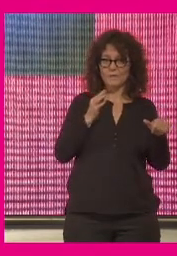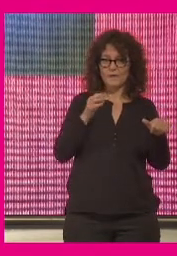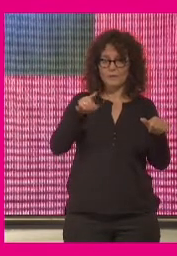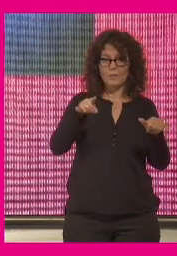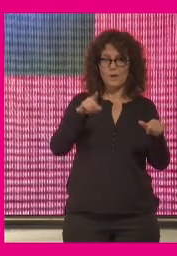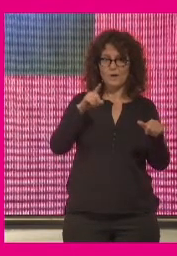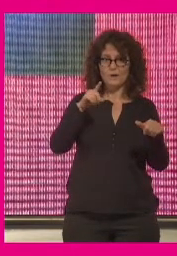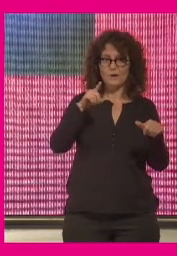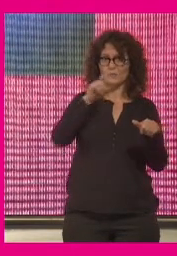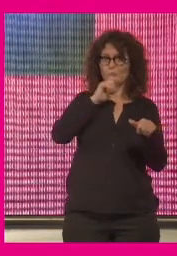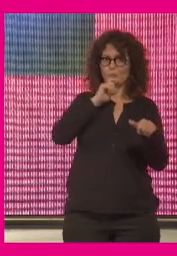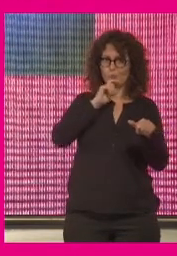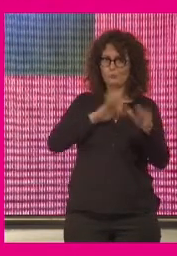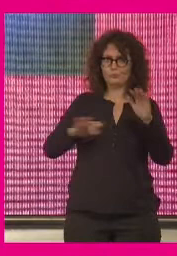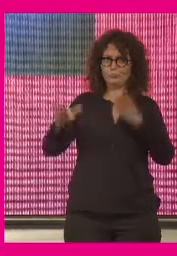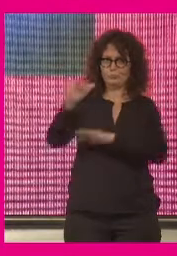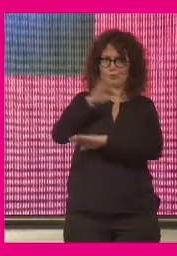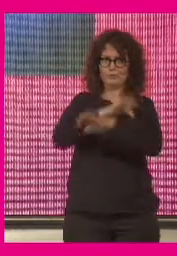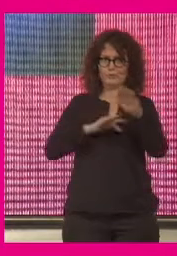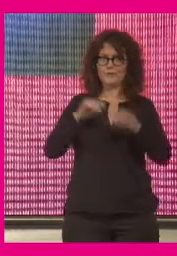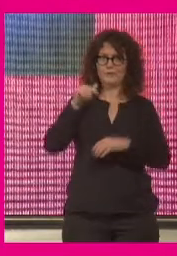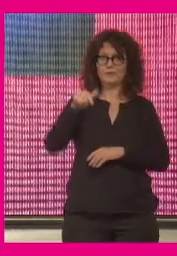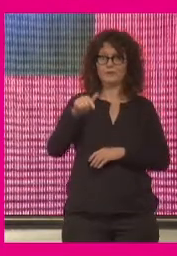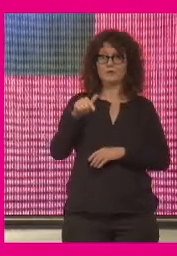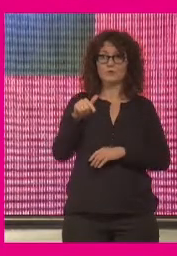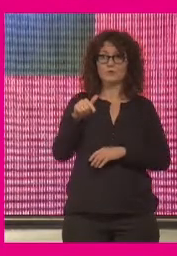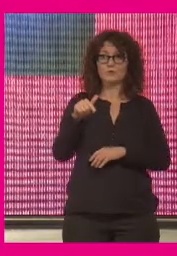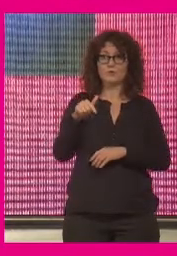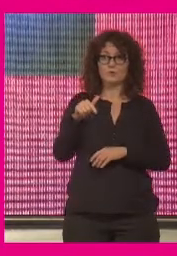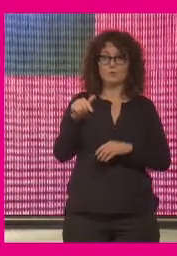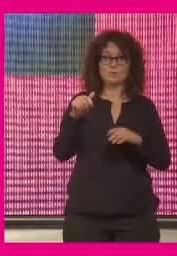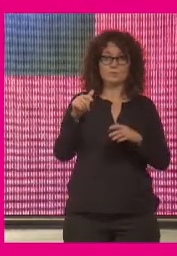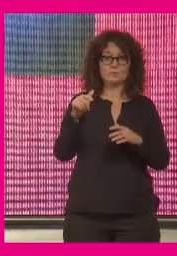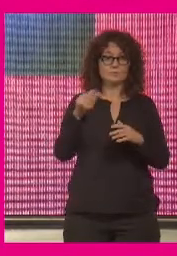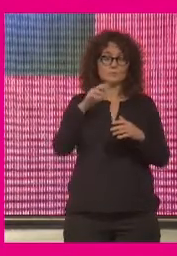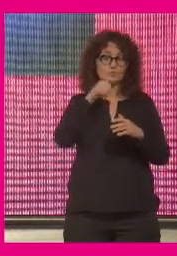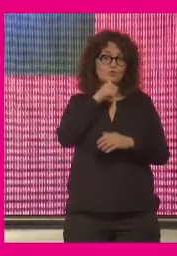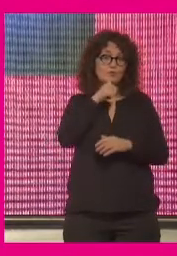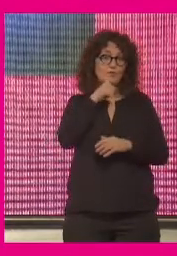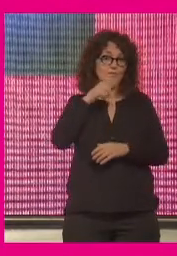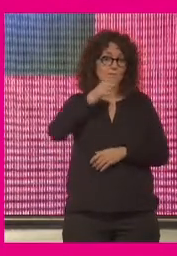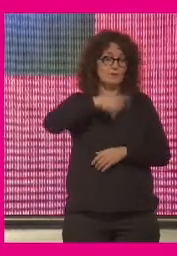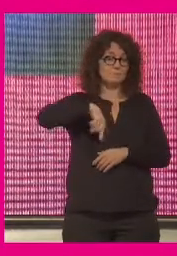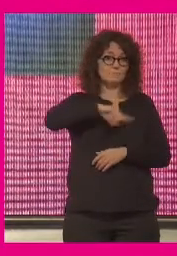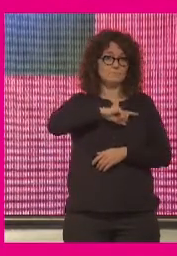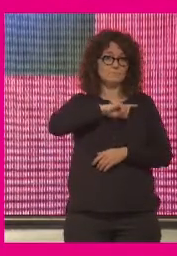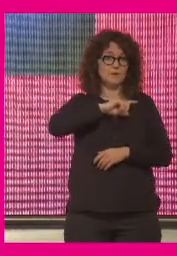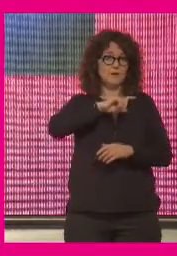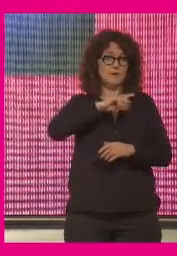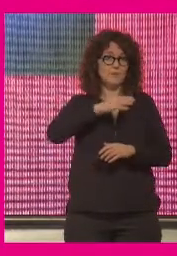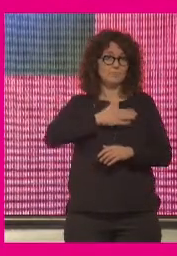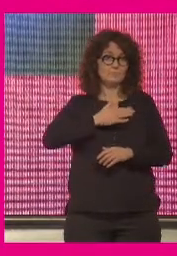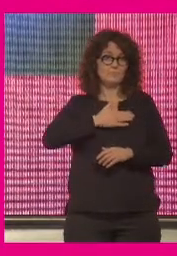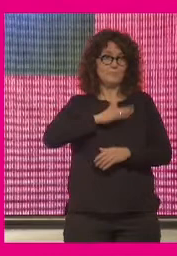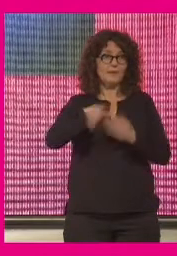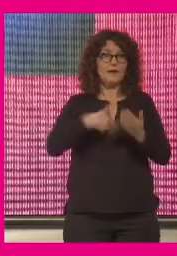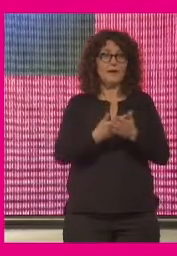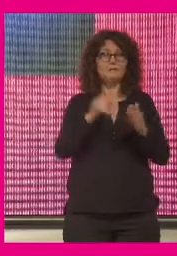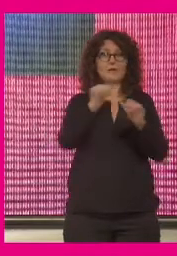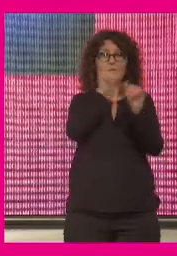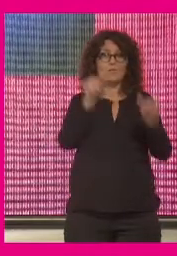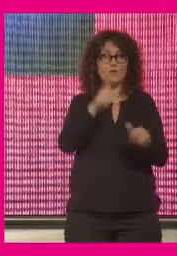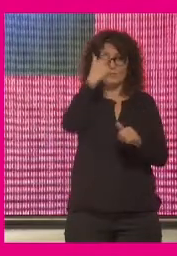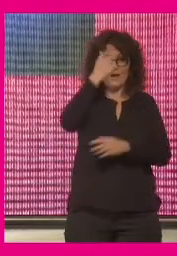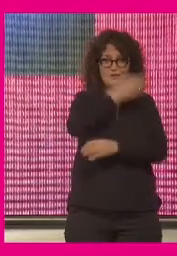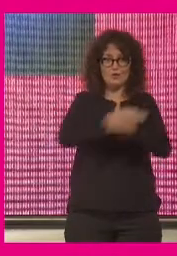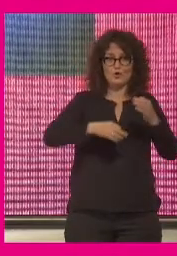y eso resiste mucho la lógica de simplificación en la que todavía hay unos por nuestra propia incluso configuración